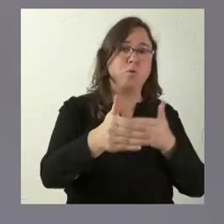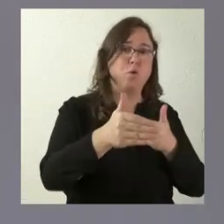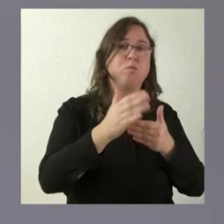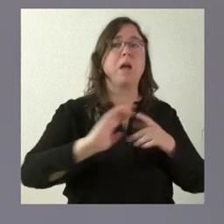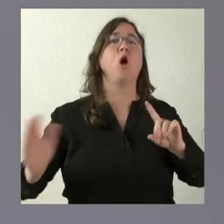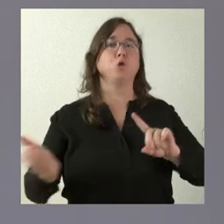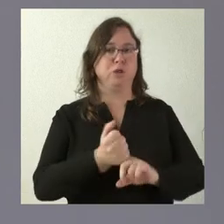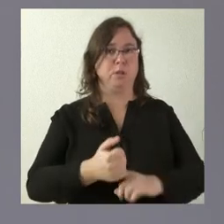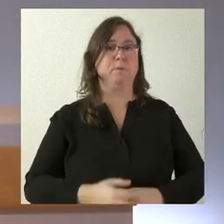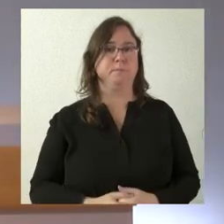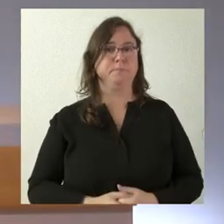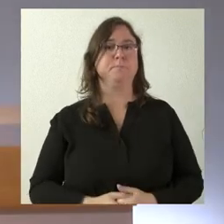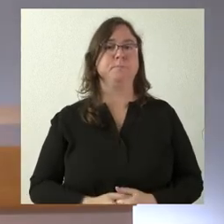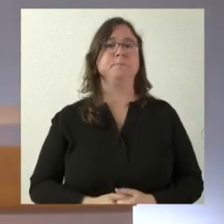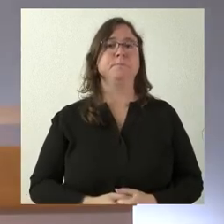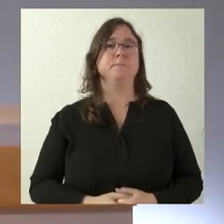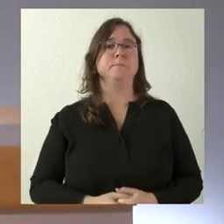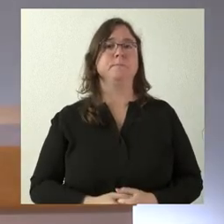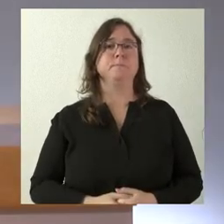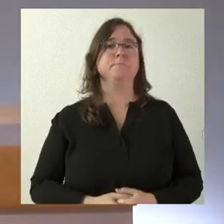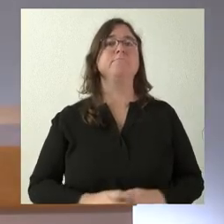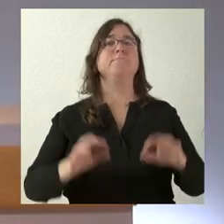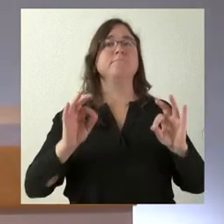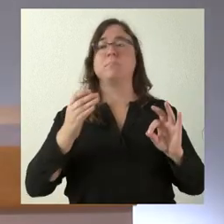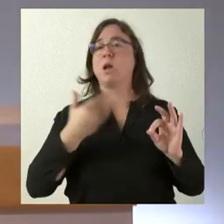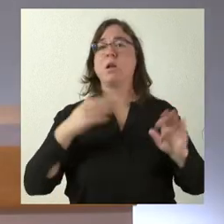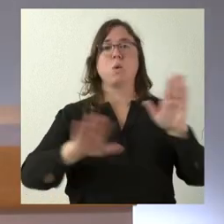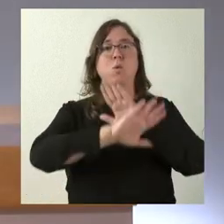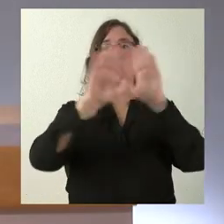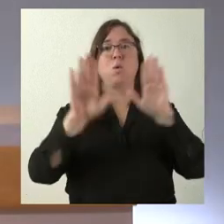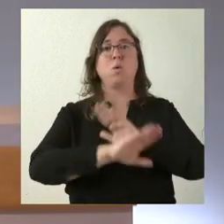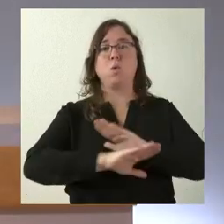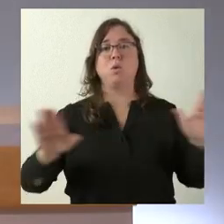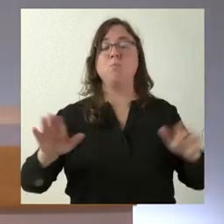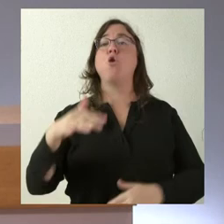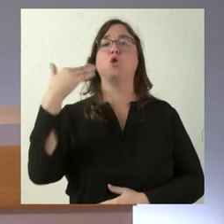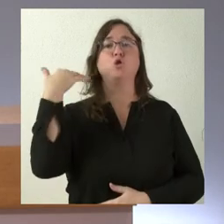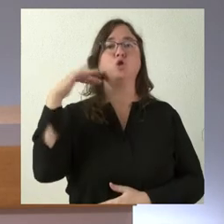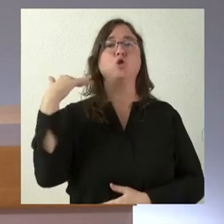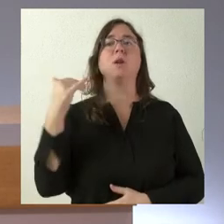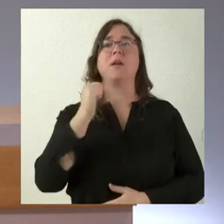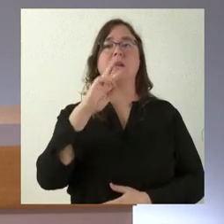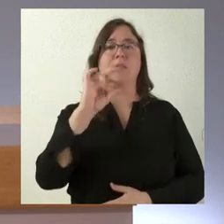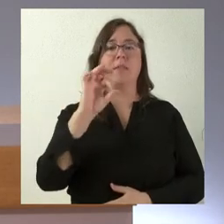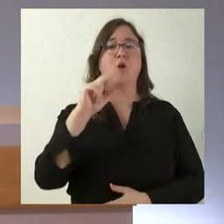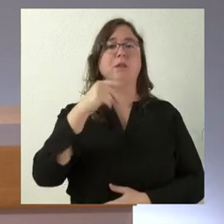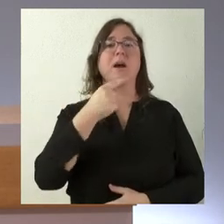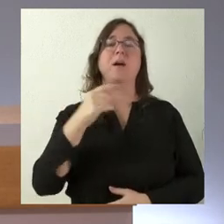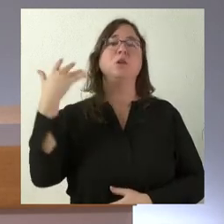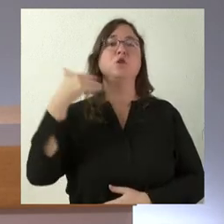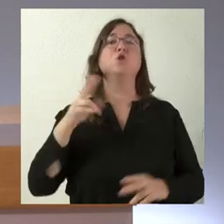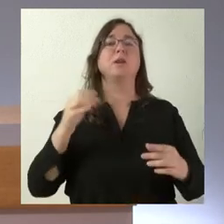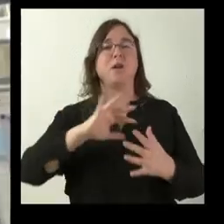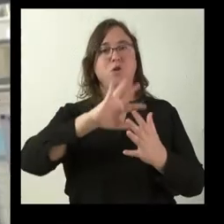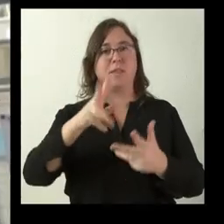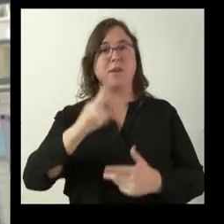conseguido que lo sean. Pues vamos a cerrar este turno en Soria con Isiar Ortega, de Soria Noticias. Hola,